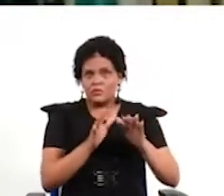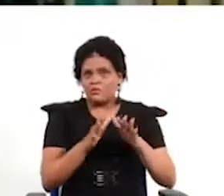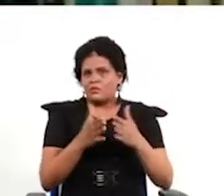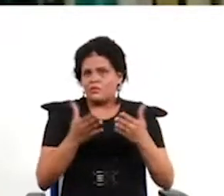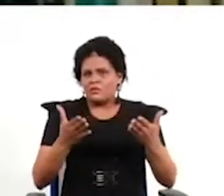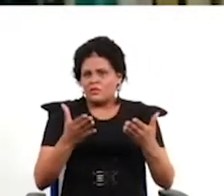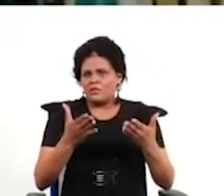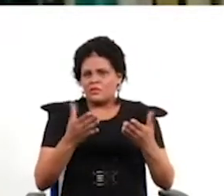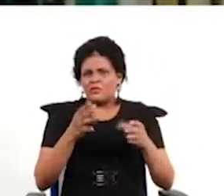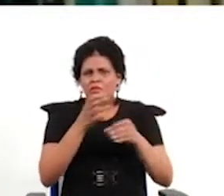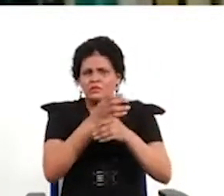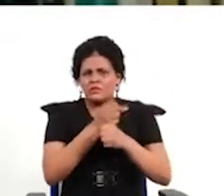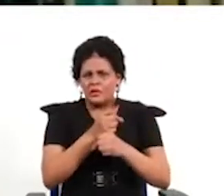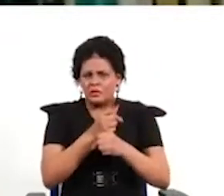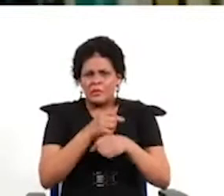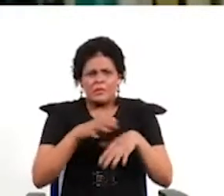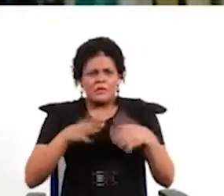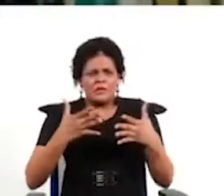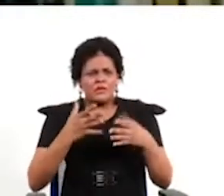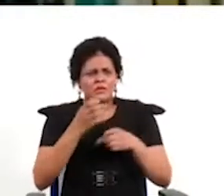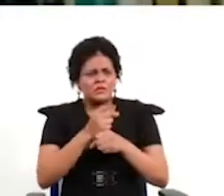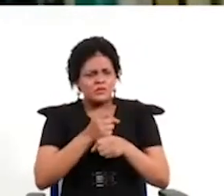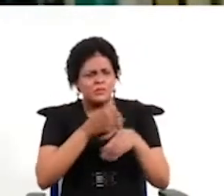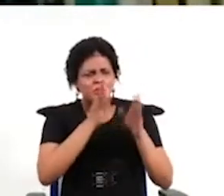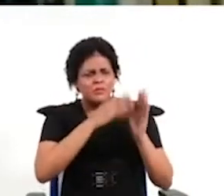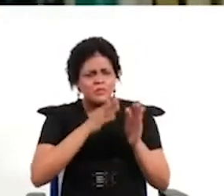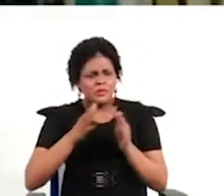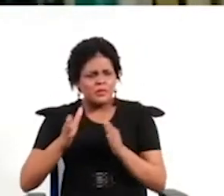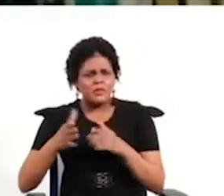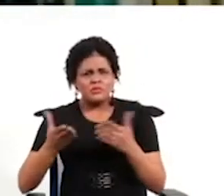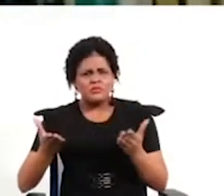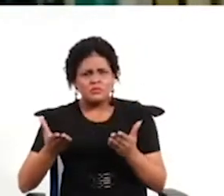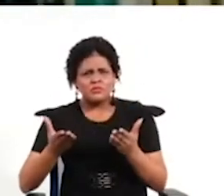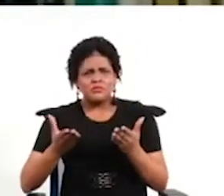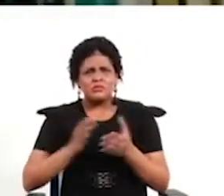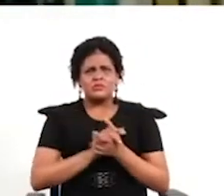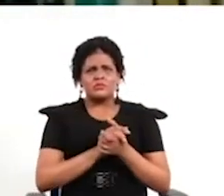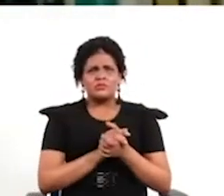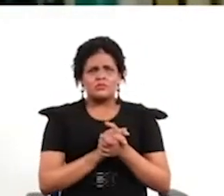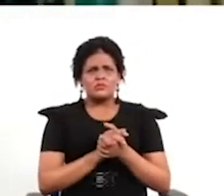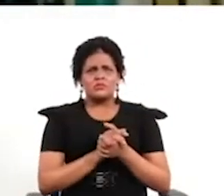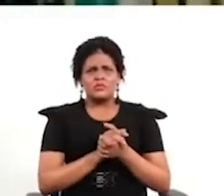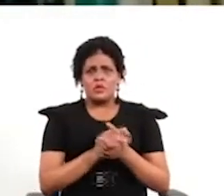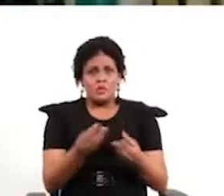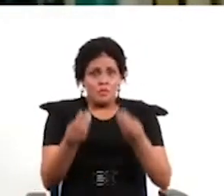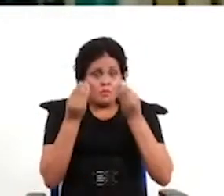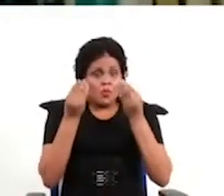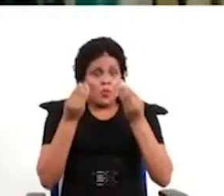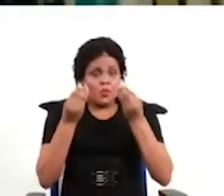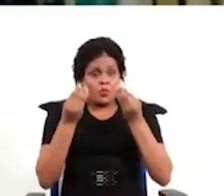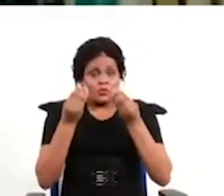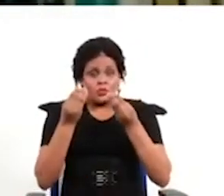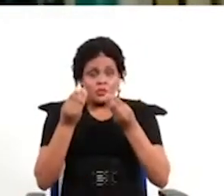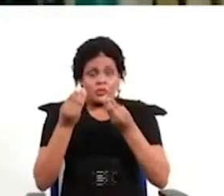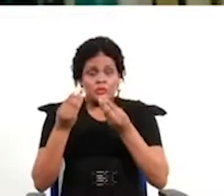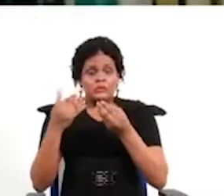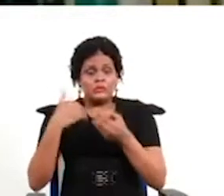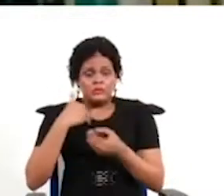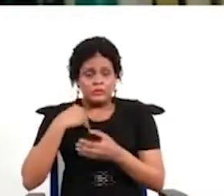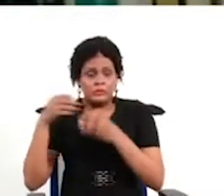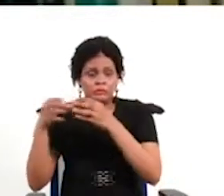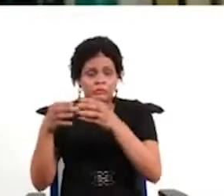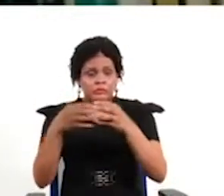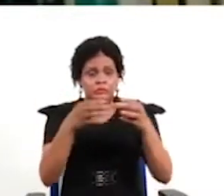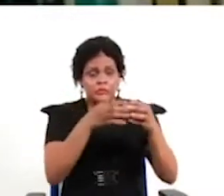ofreciendo, qué se está promoviendo. O sea, yo recuerdo, incluso en casos donde se actúa con muy buena intención, o ni